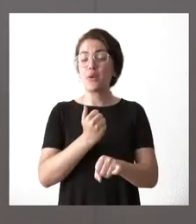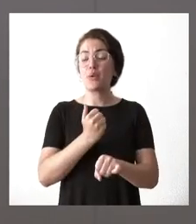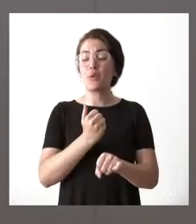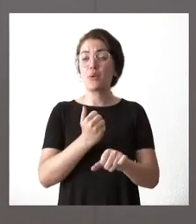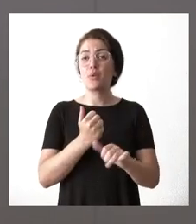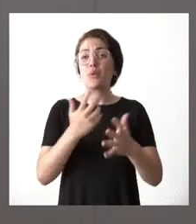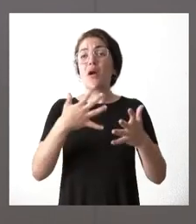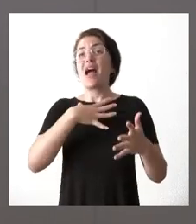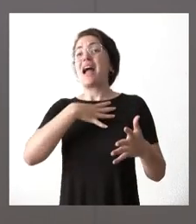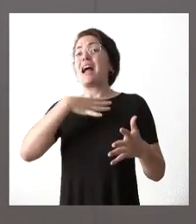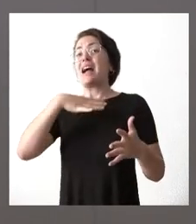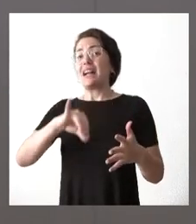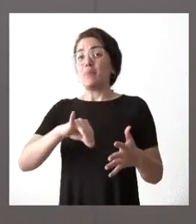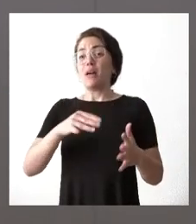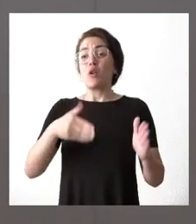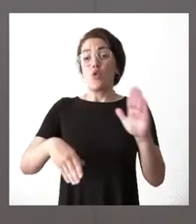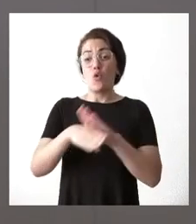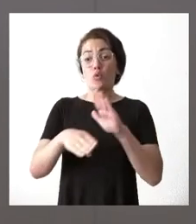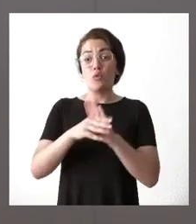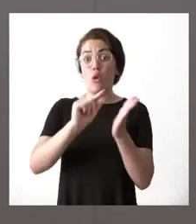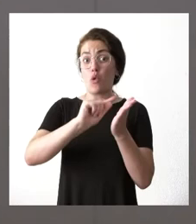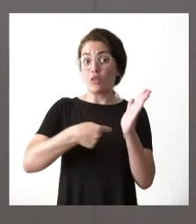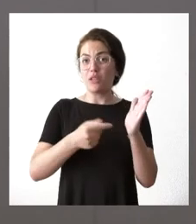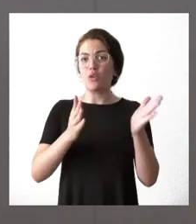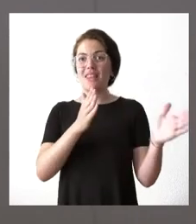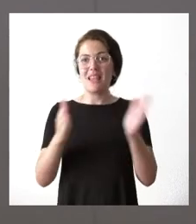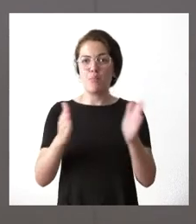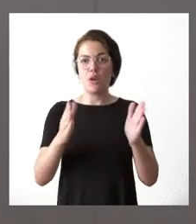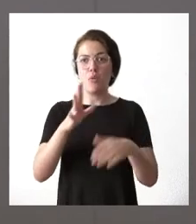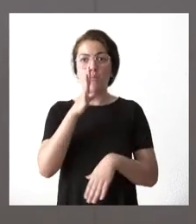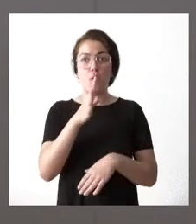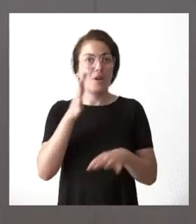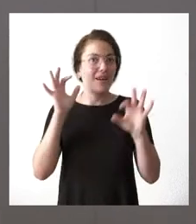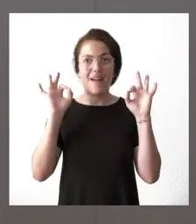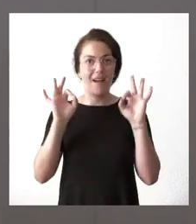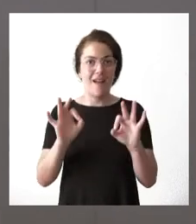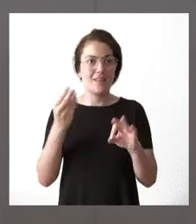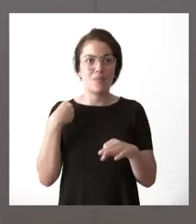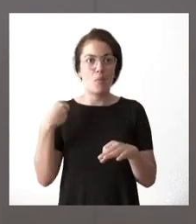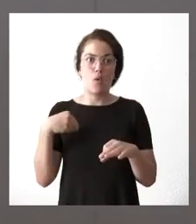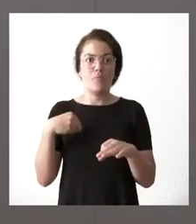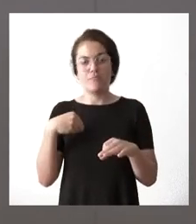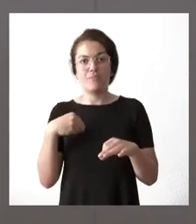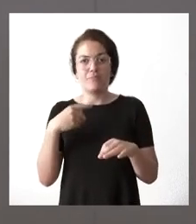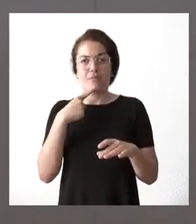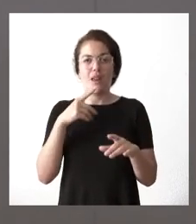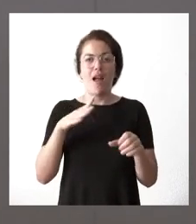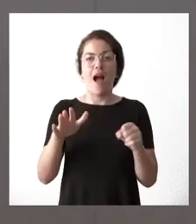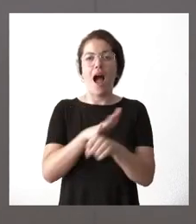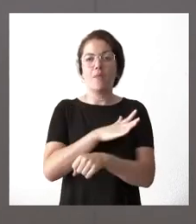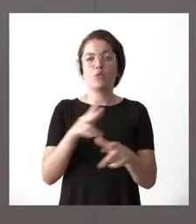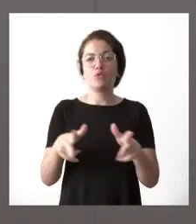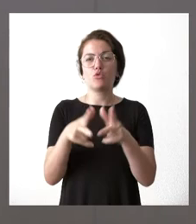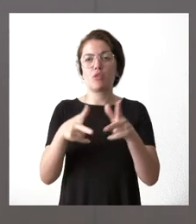se podía seguir por contratos temporales por el aspecto que tienen lógicamente en el ámbito social y formativo pero estos planes de empleo